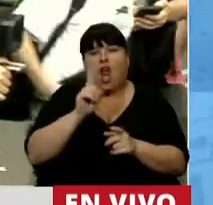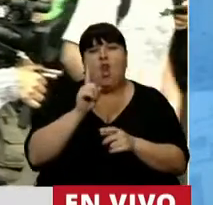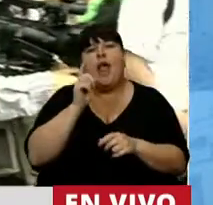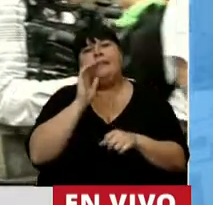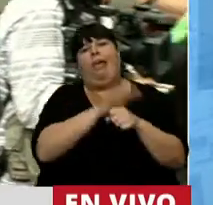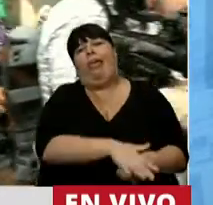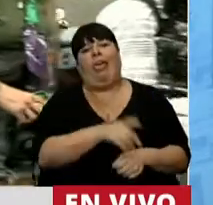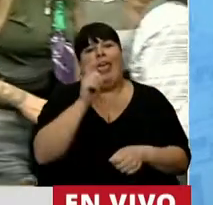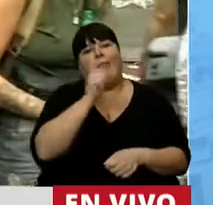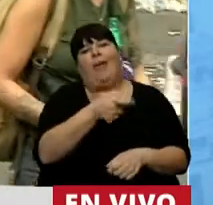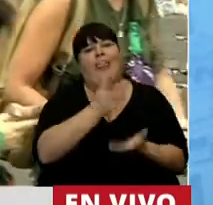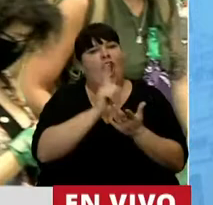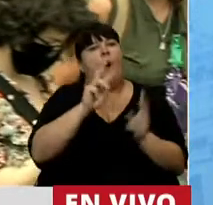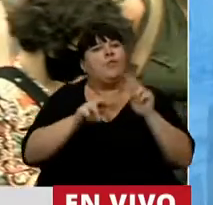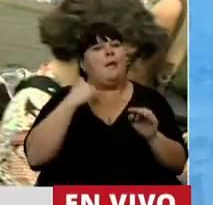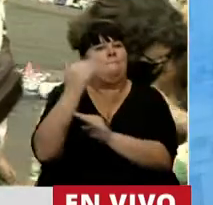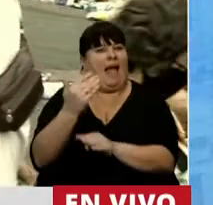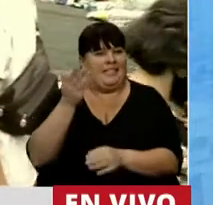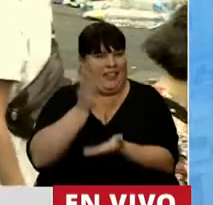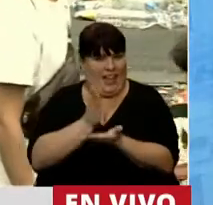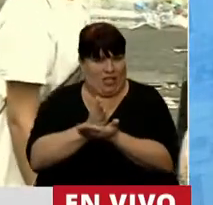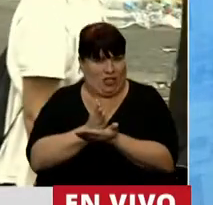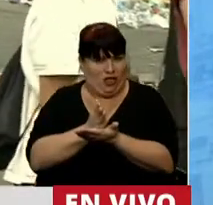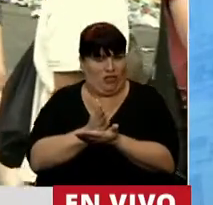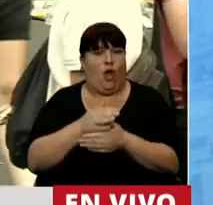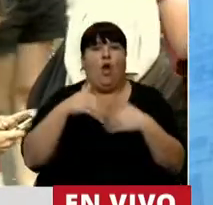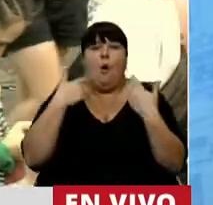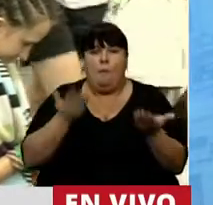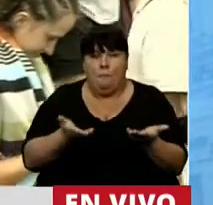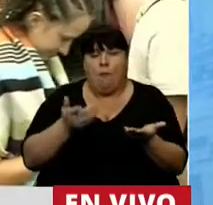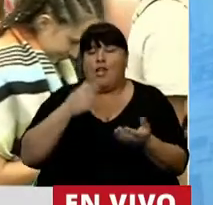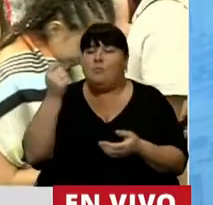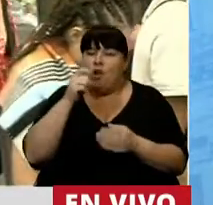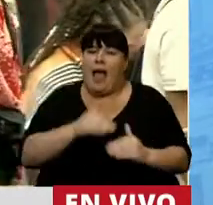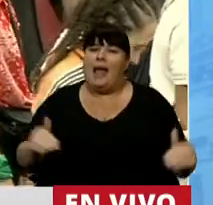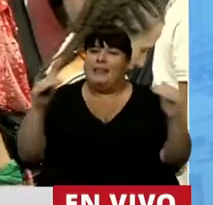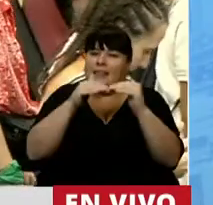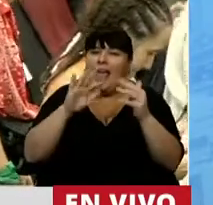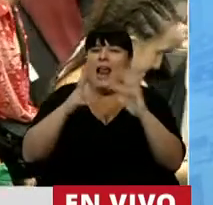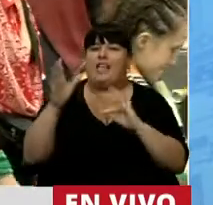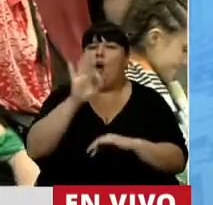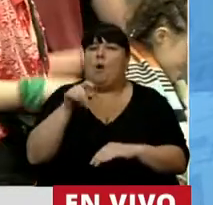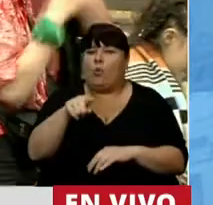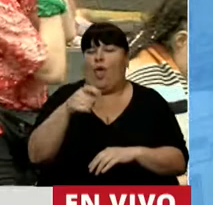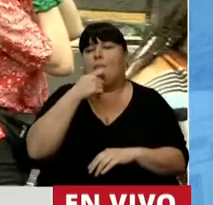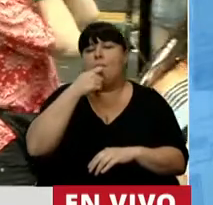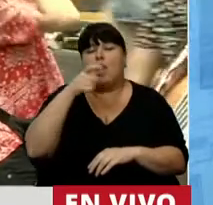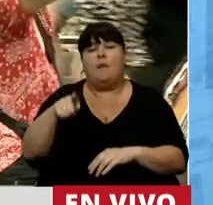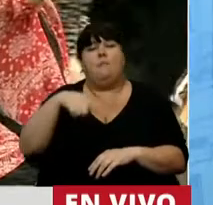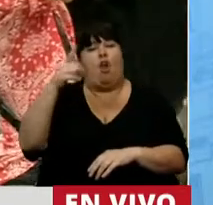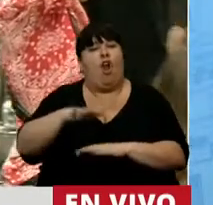vulnerando derechos, sino ampliándolos. Y por eso es imprescindible también igualar las oportunidades de aquellos